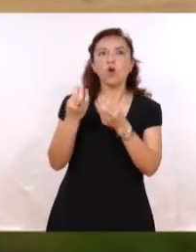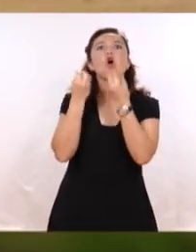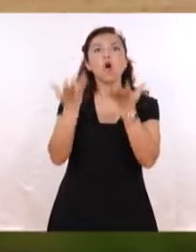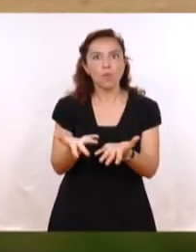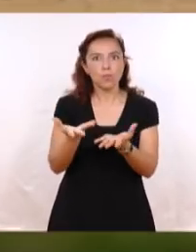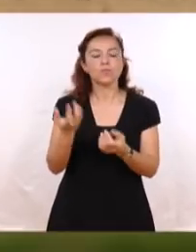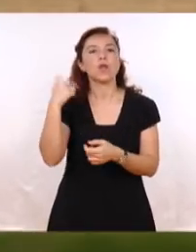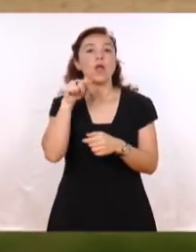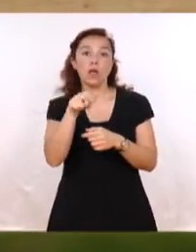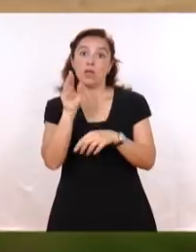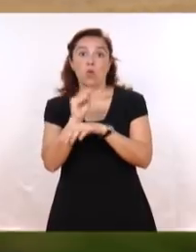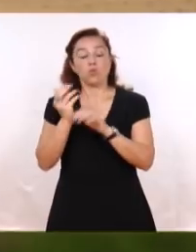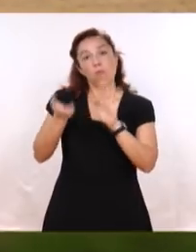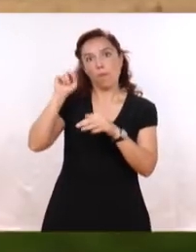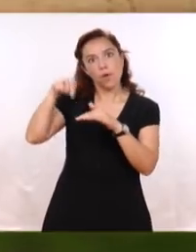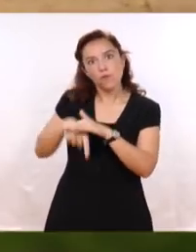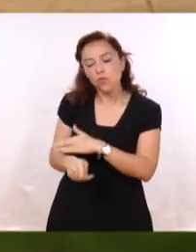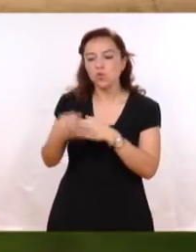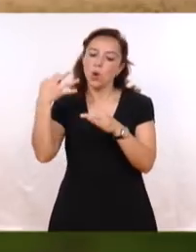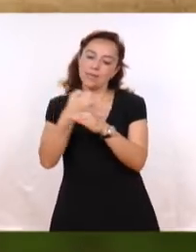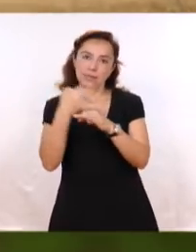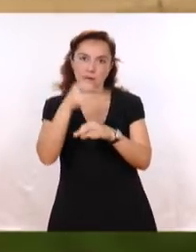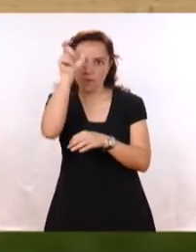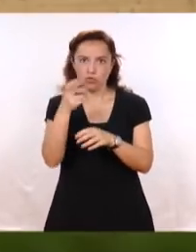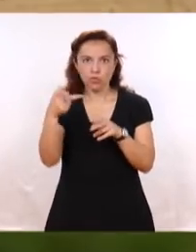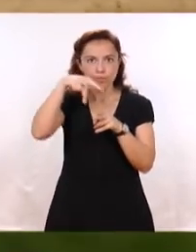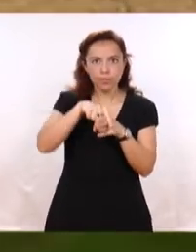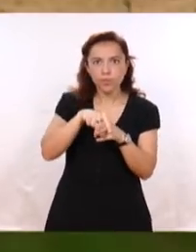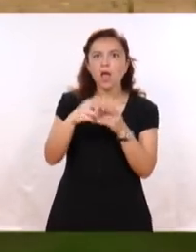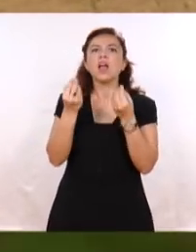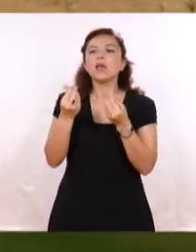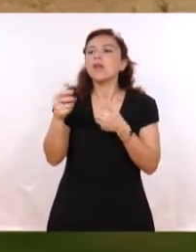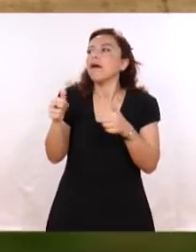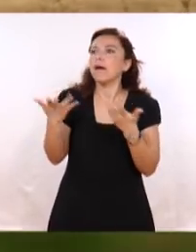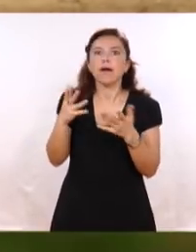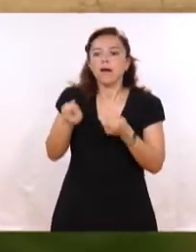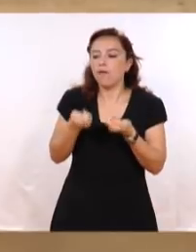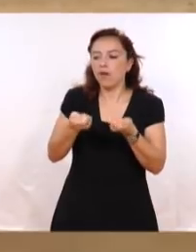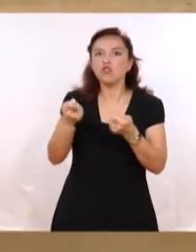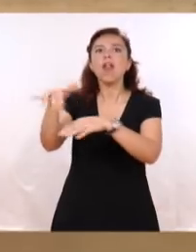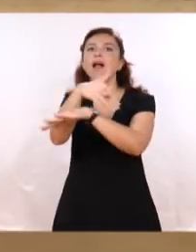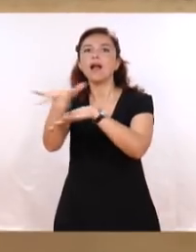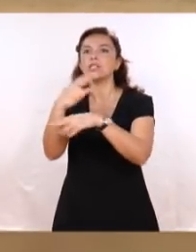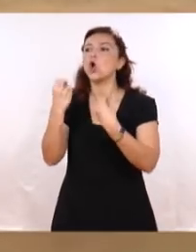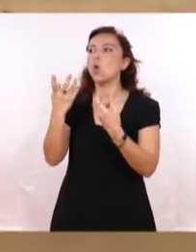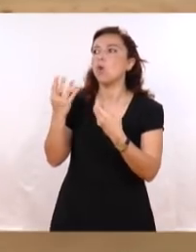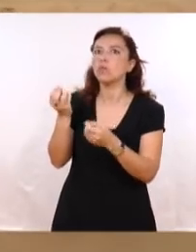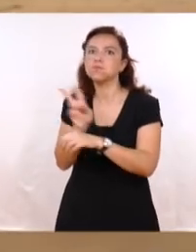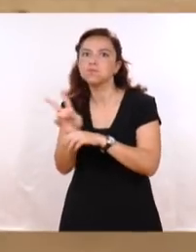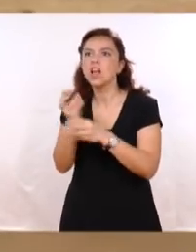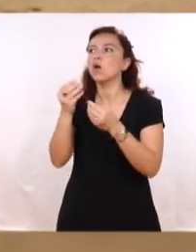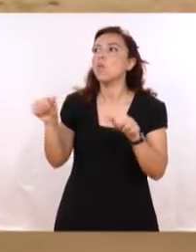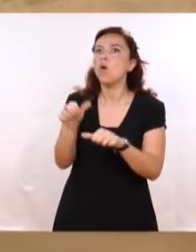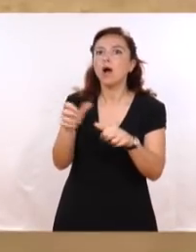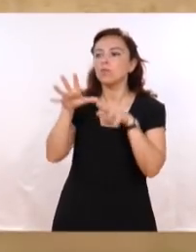Como te decía hoy, de que se le enseña al jinete A usar el caballo y el equipo en la calle, digamos El